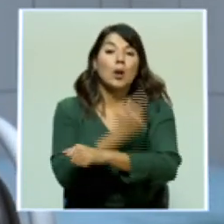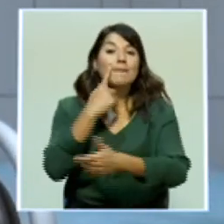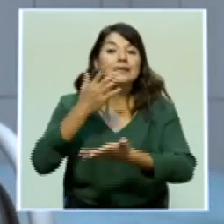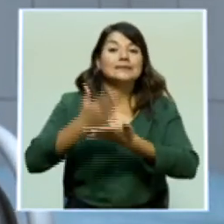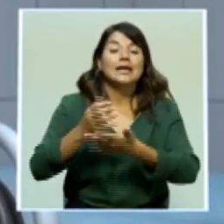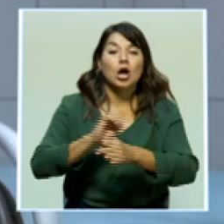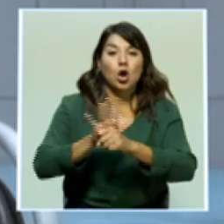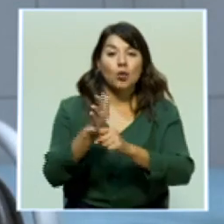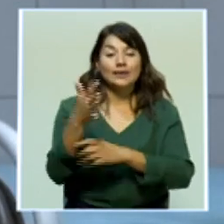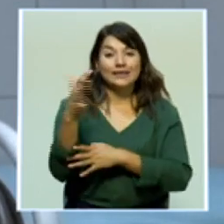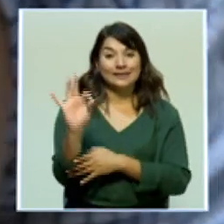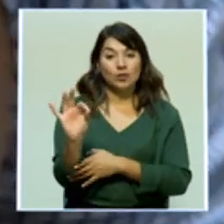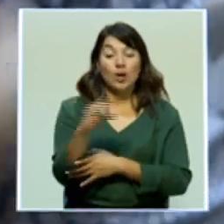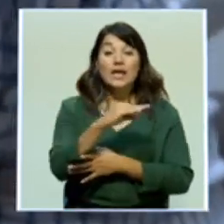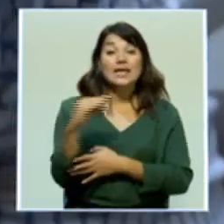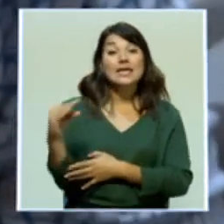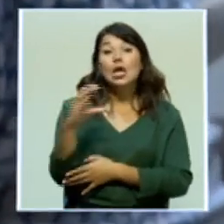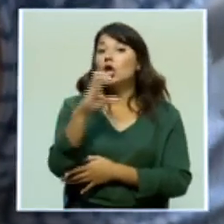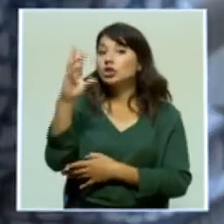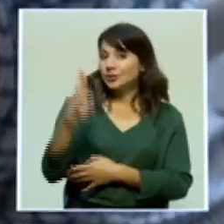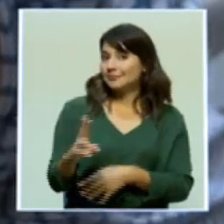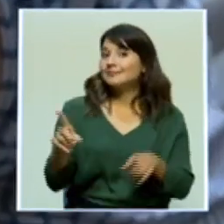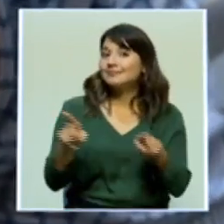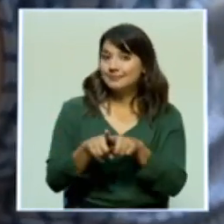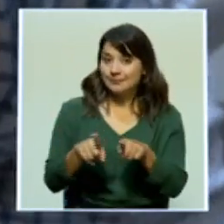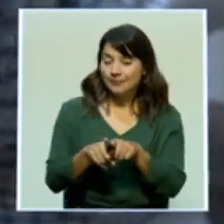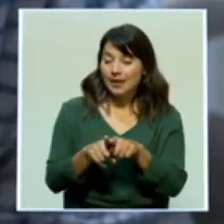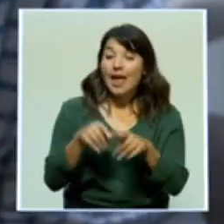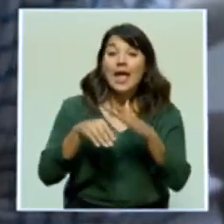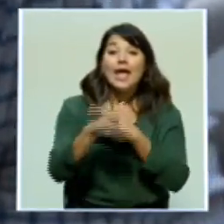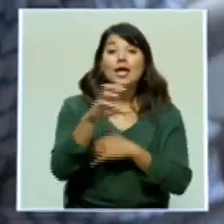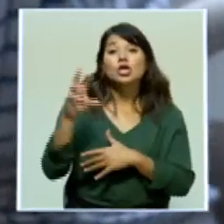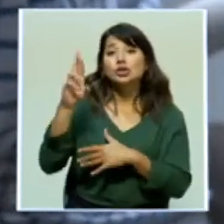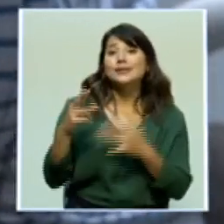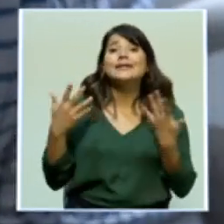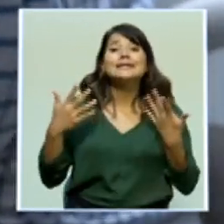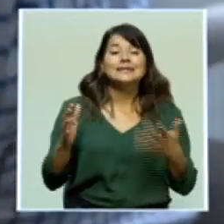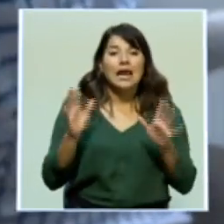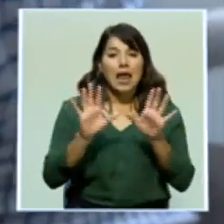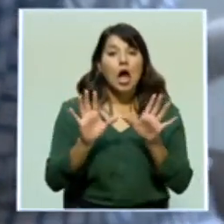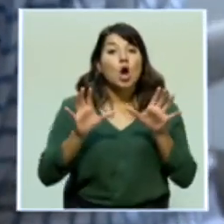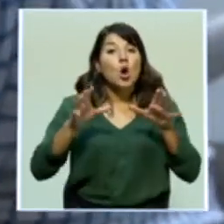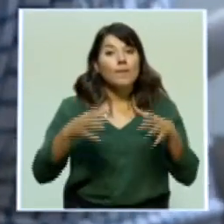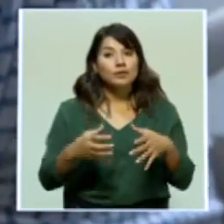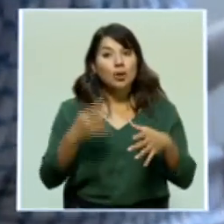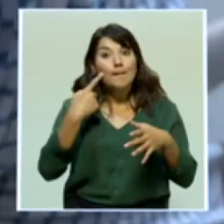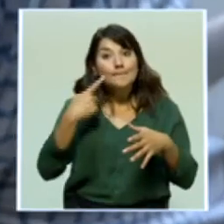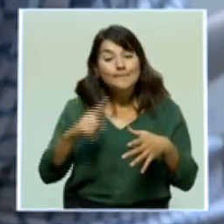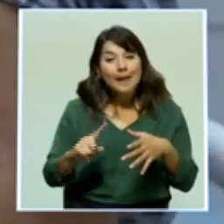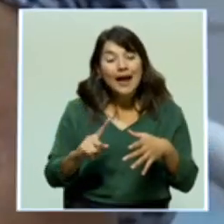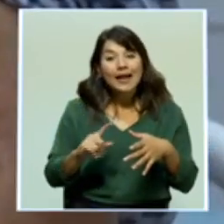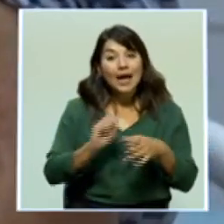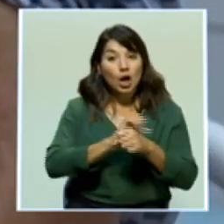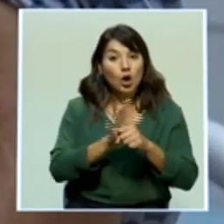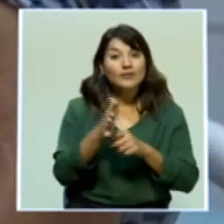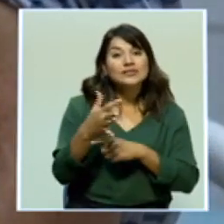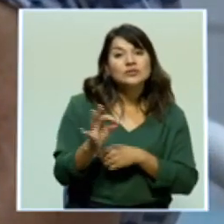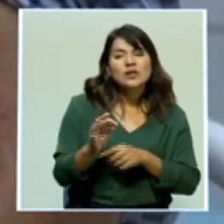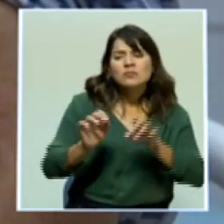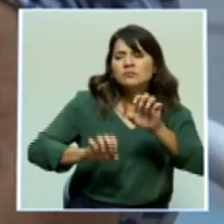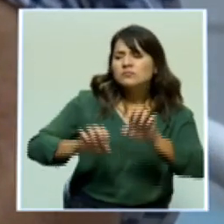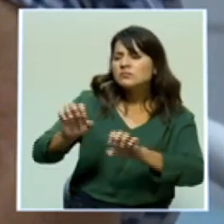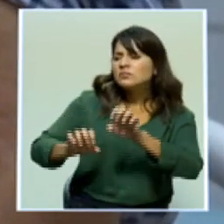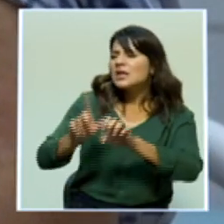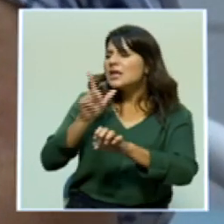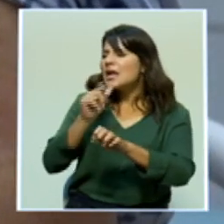la COVID-19 y Costa Rica no es la excepción. En el país ya la Comisión para esta Enfermedad valora quiénes serán las